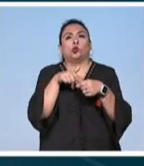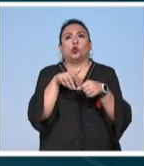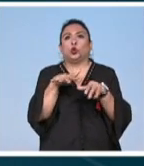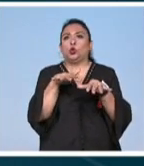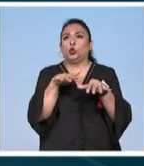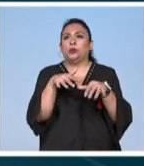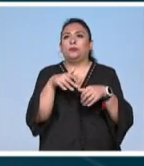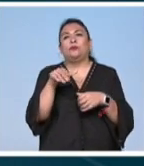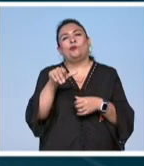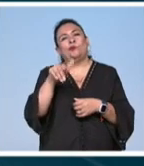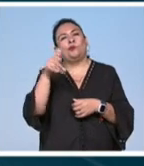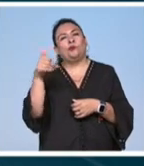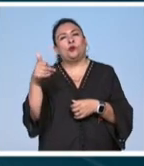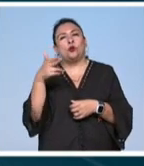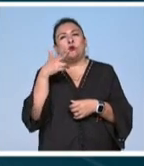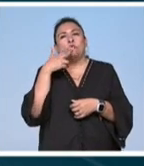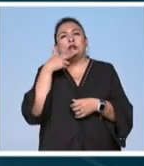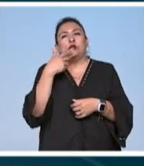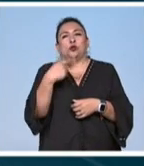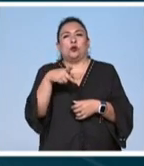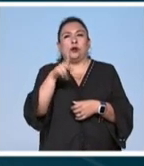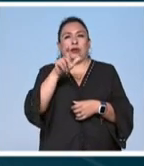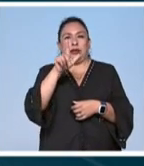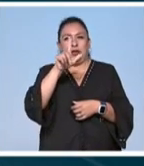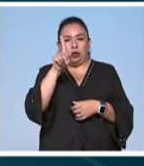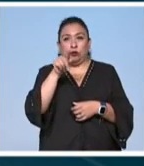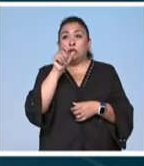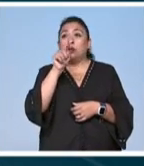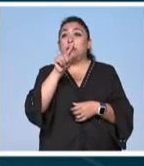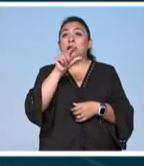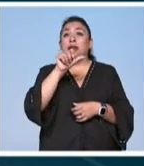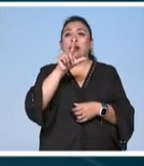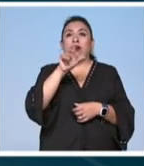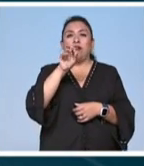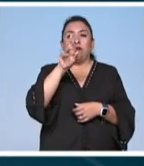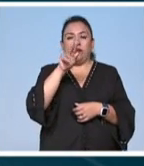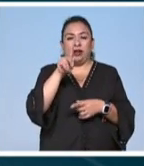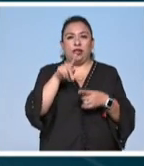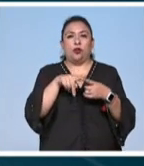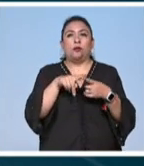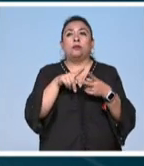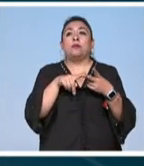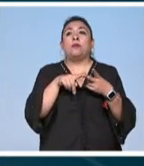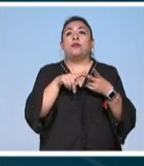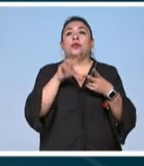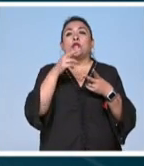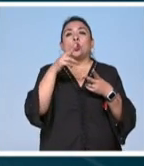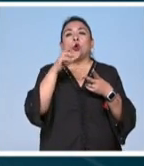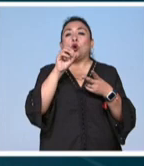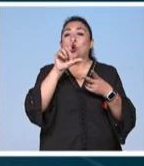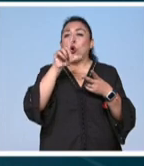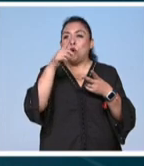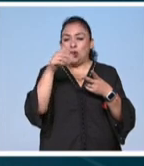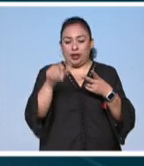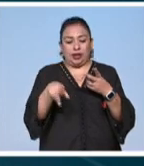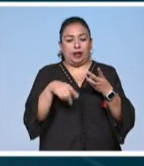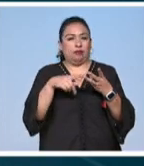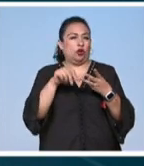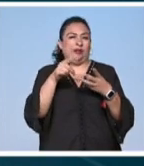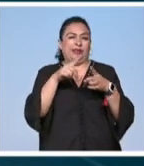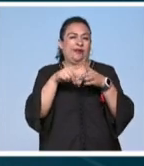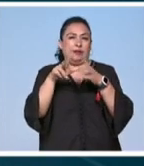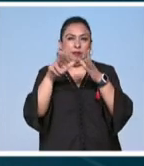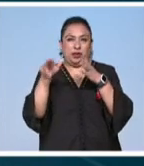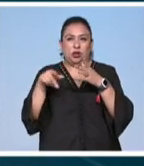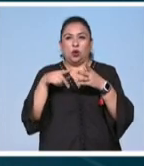impresionantes otro artista patrimonial de la colección caluz pero también tenemos alfredo salse tenemos a olga costa entre otros